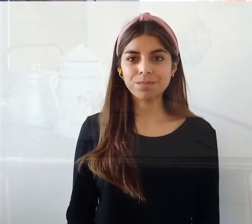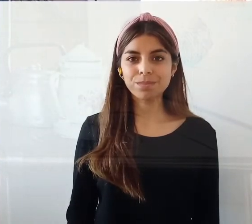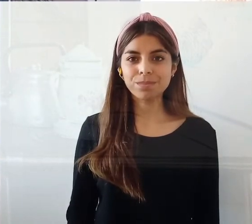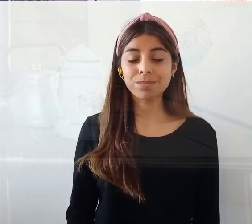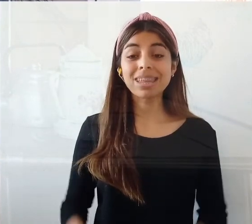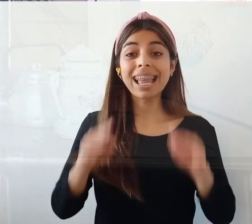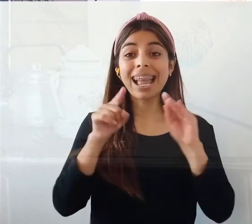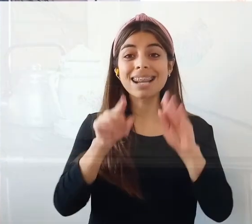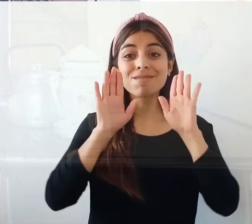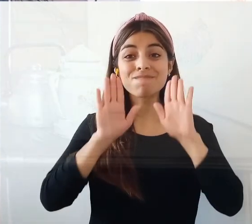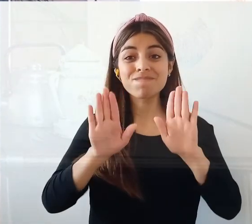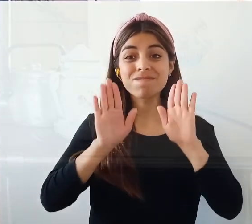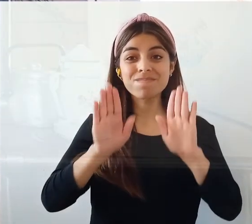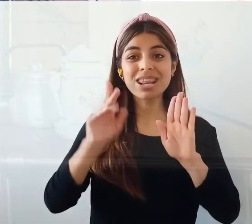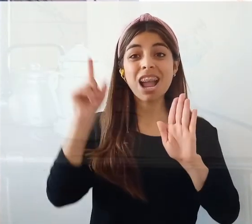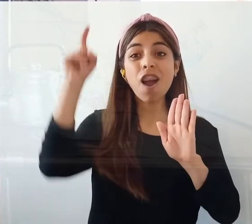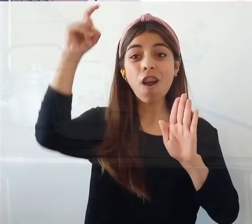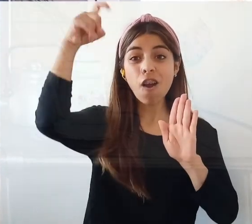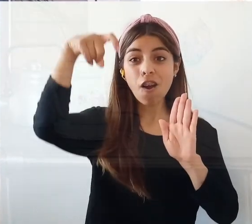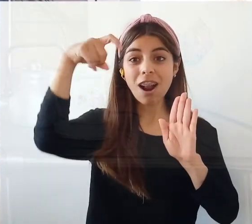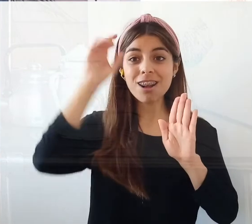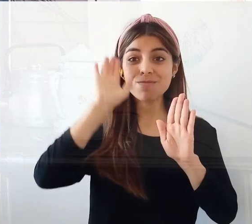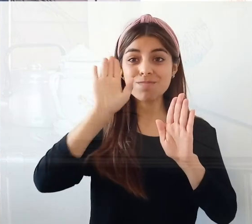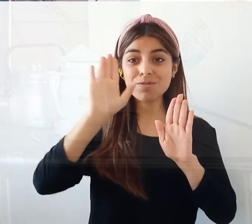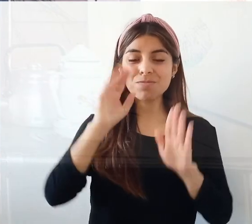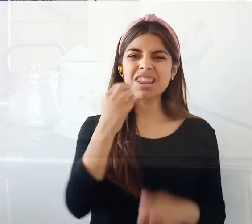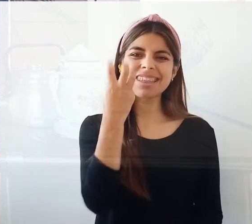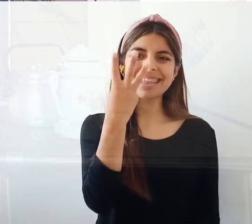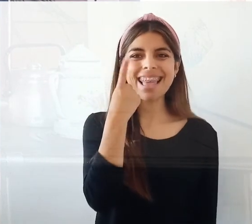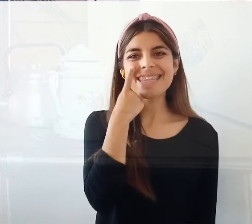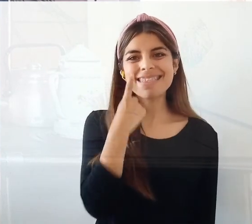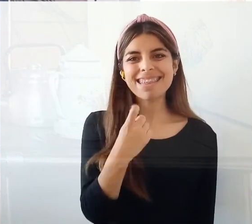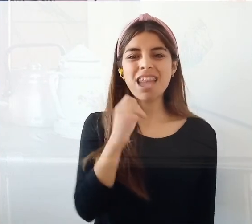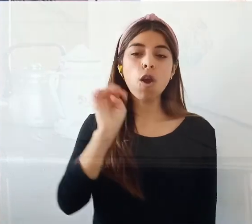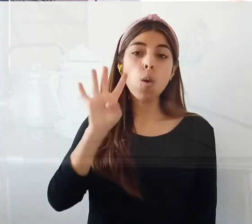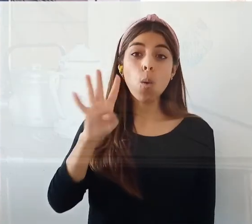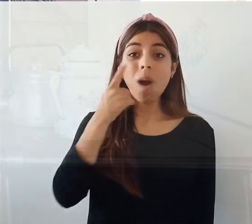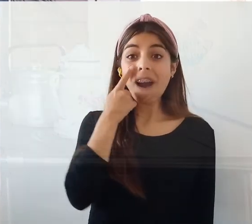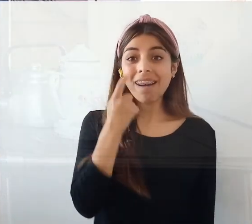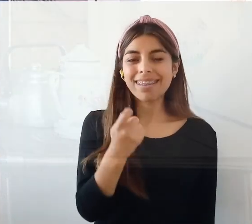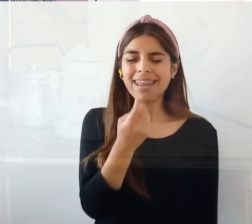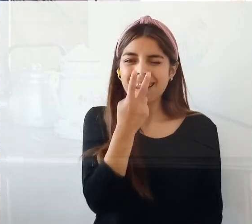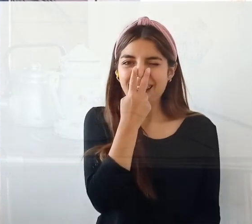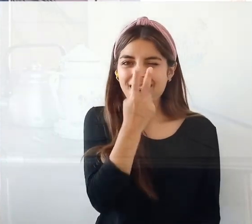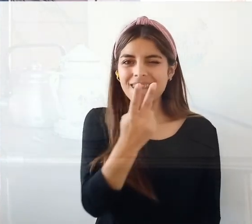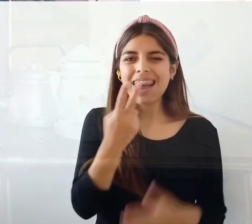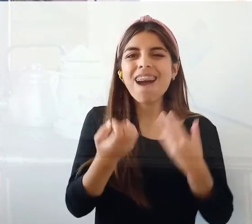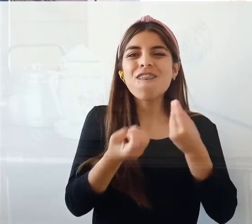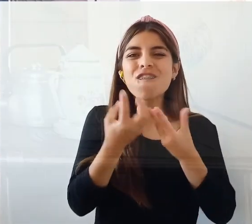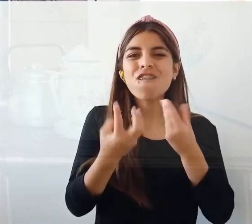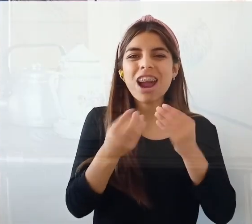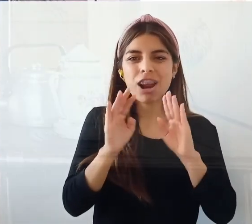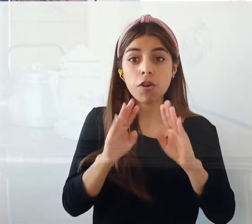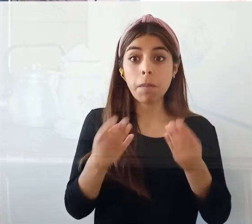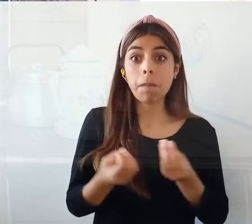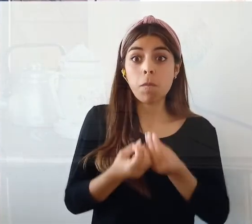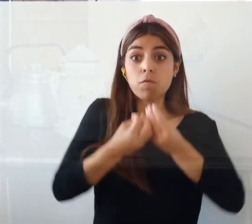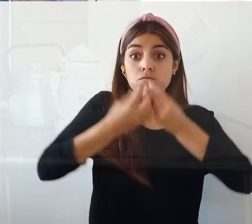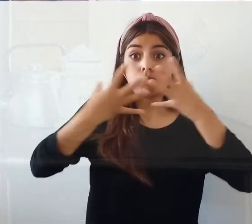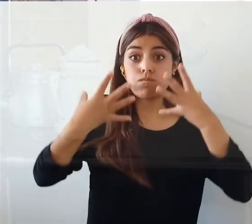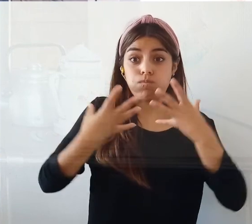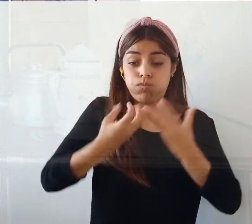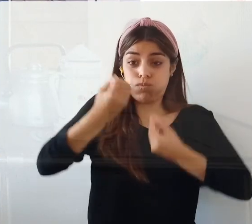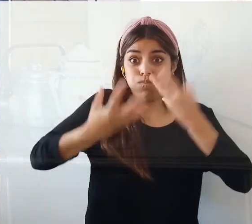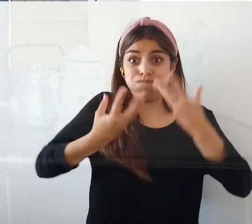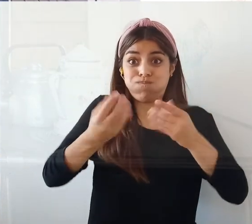Y ahí quedan colgaditas por tres días. Tres o cuatro días según el fuego que hay en la estufa. Pero cuanto más fuego hay, mejor